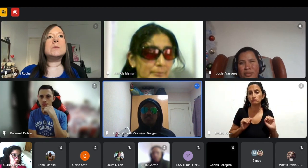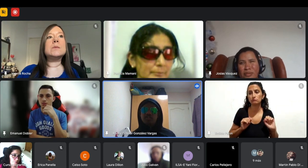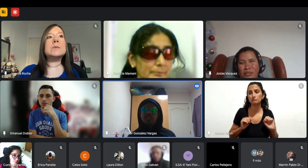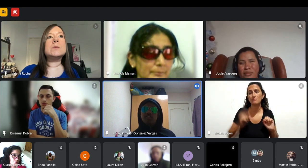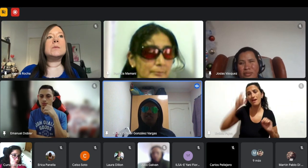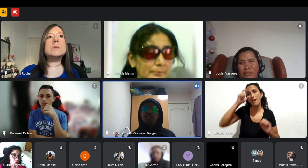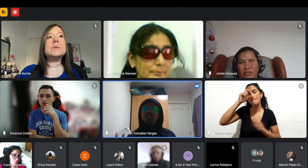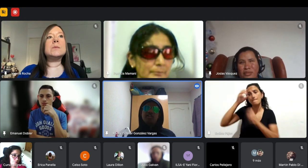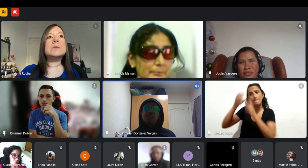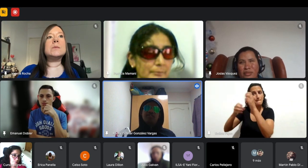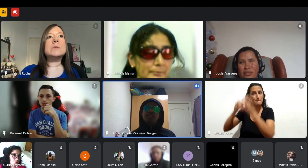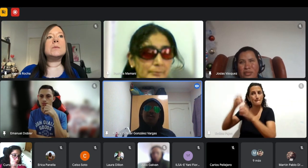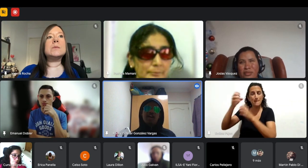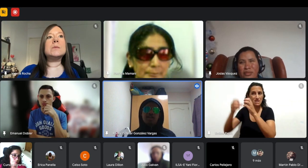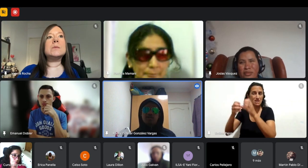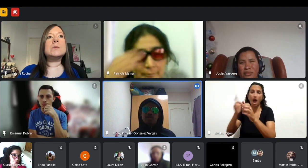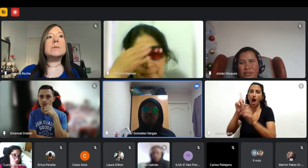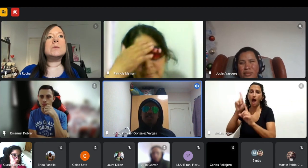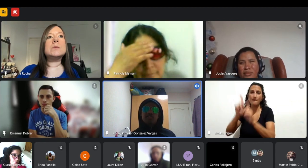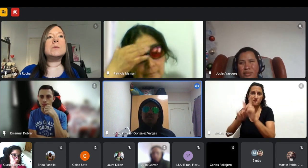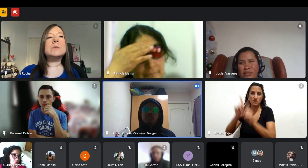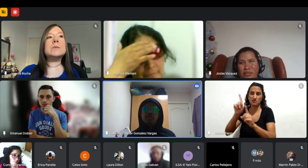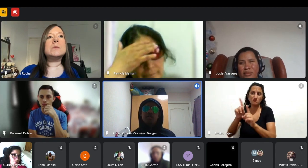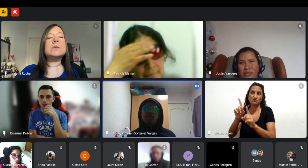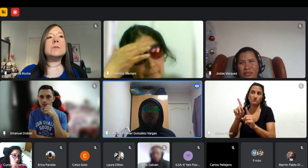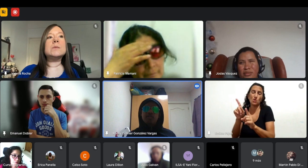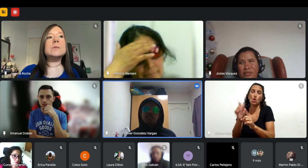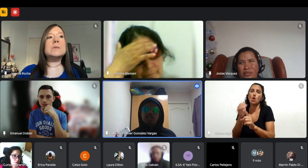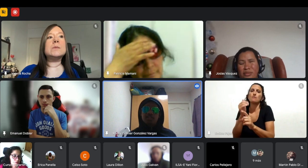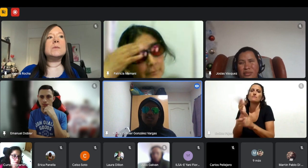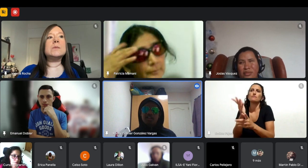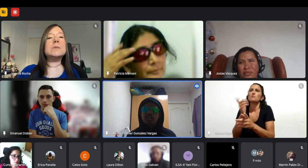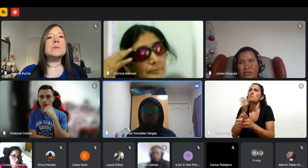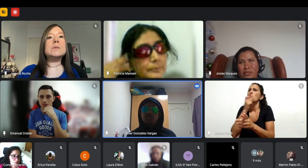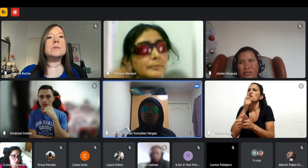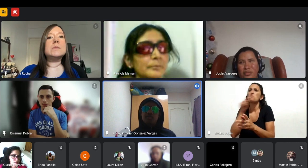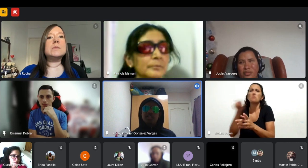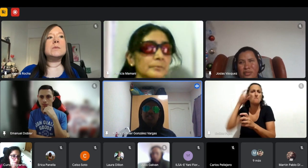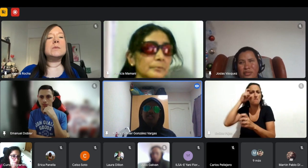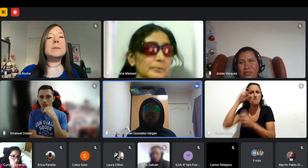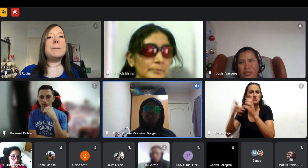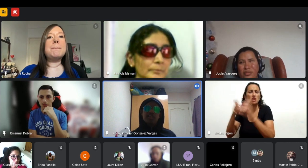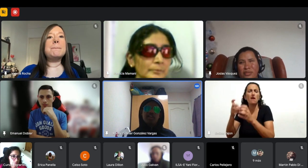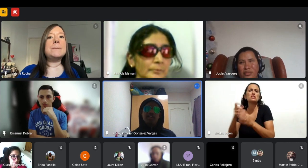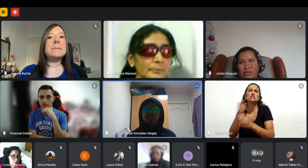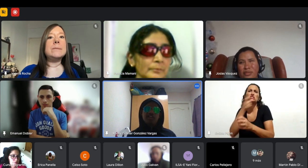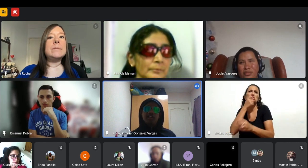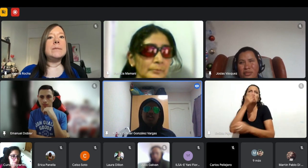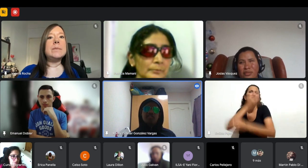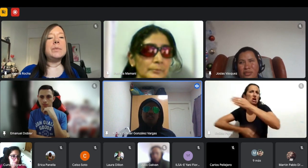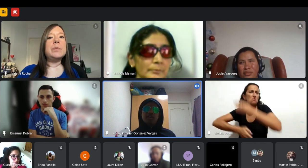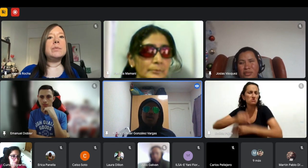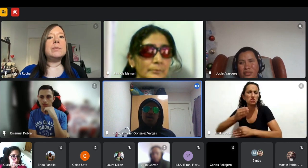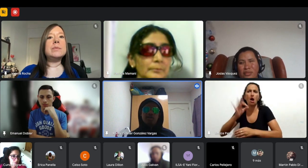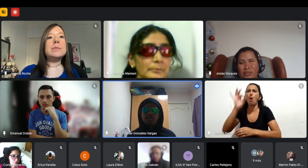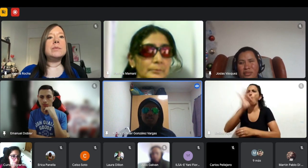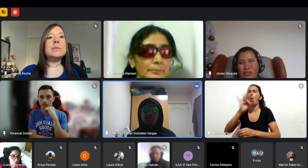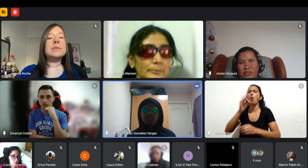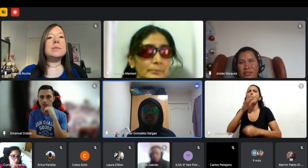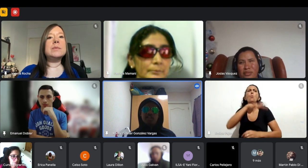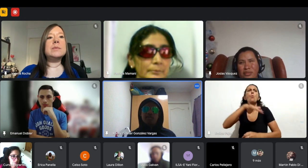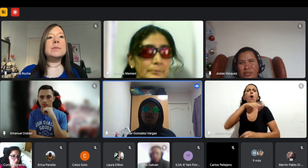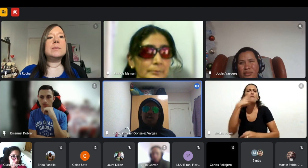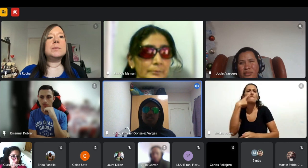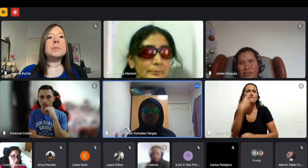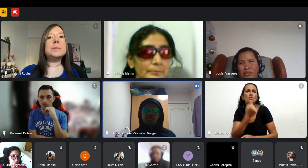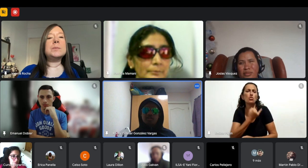si tiene discapacidad no le interesa donde vive no le interesa nada de eso solamente le interesa que le hagas el trabajo y